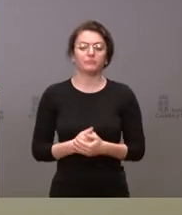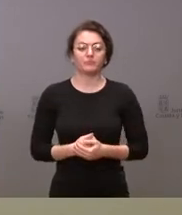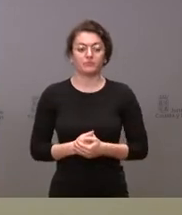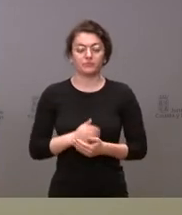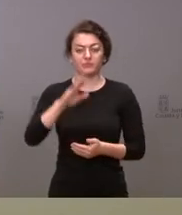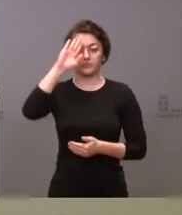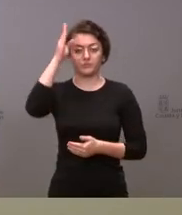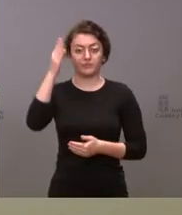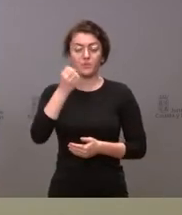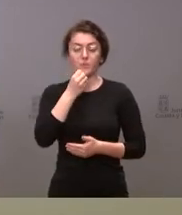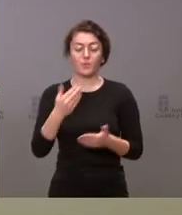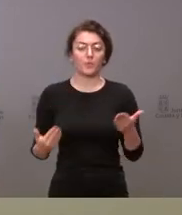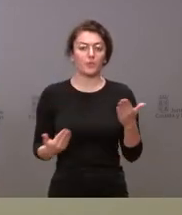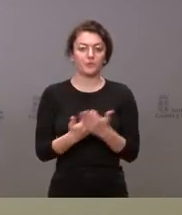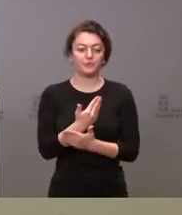Hola, hola, sí, buenos días.